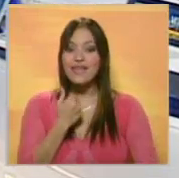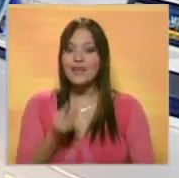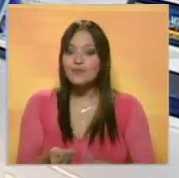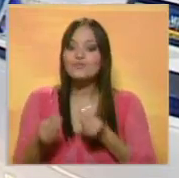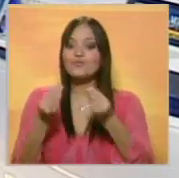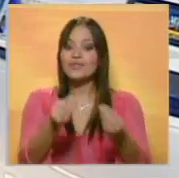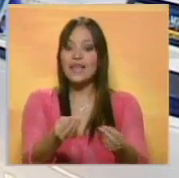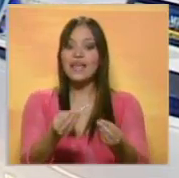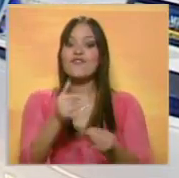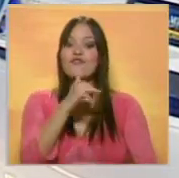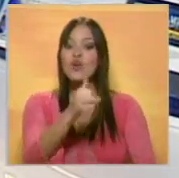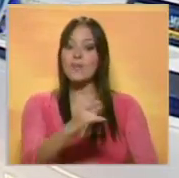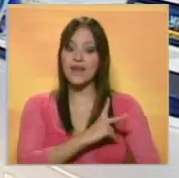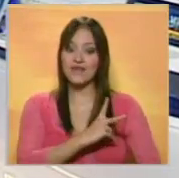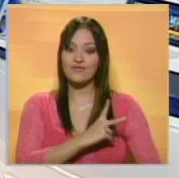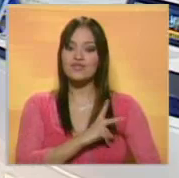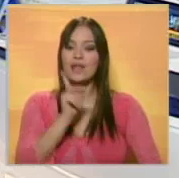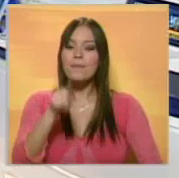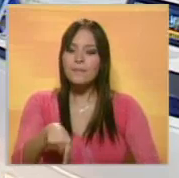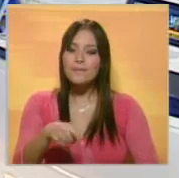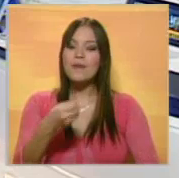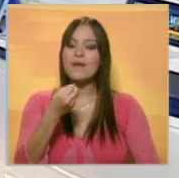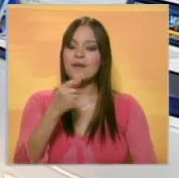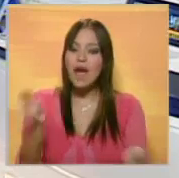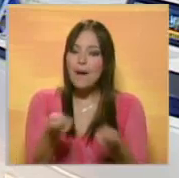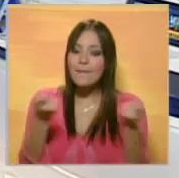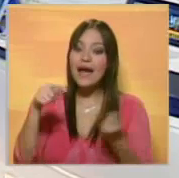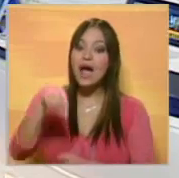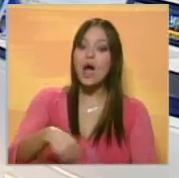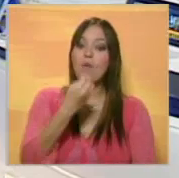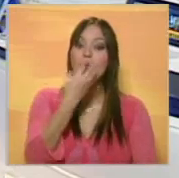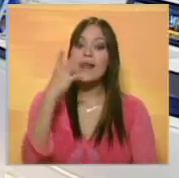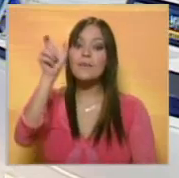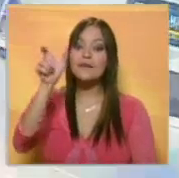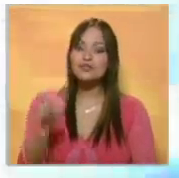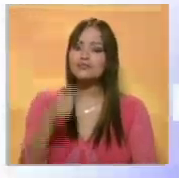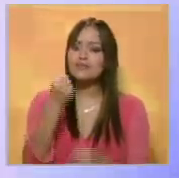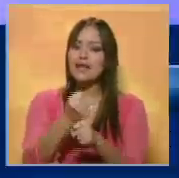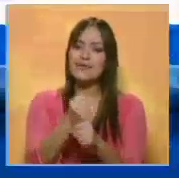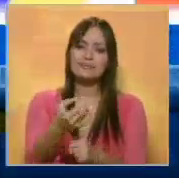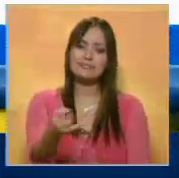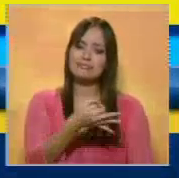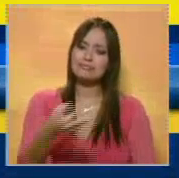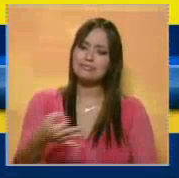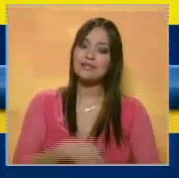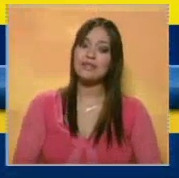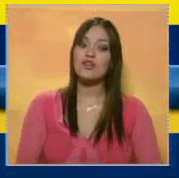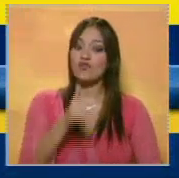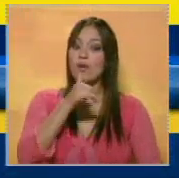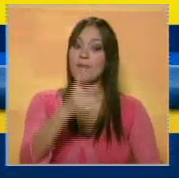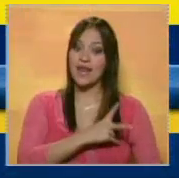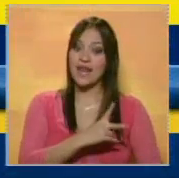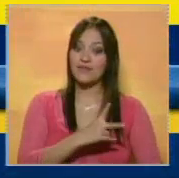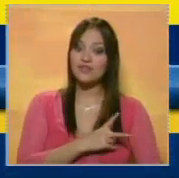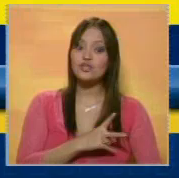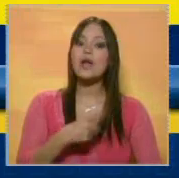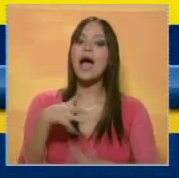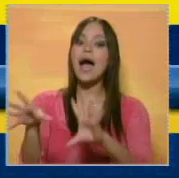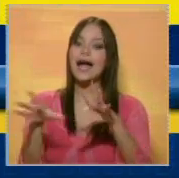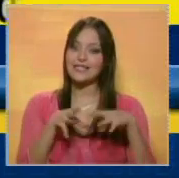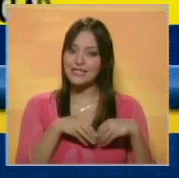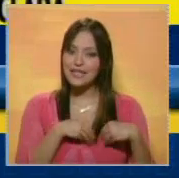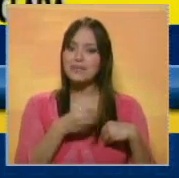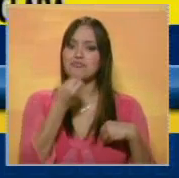reconocimiento a Noticiero Venevisión y a la campaña El Buen Venezolano por su excelente labor. Noticiero Venevisión celebra la aceptación